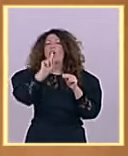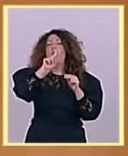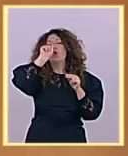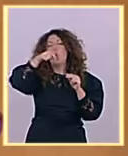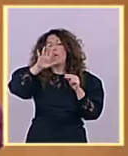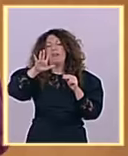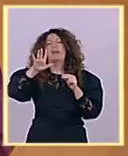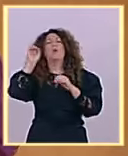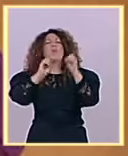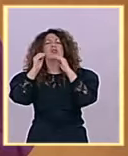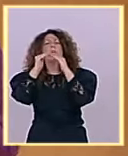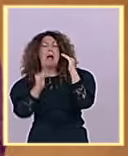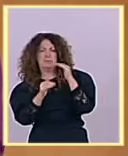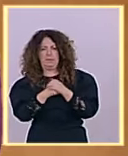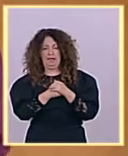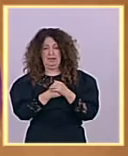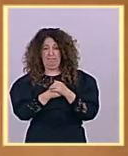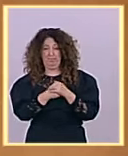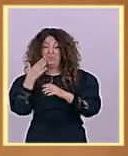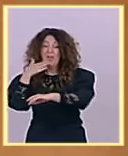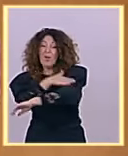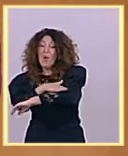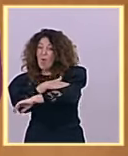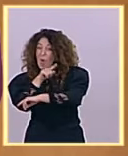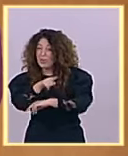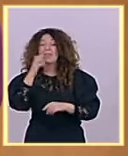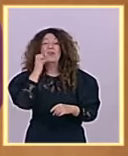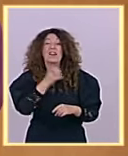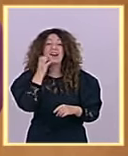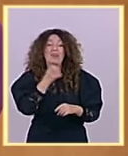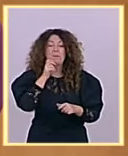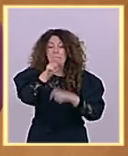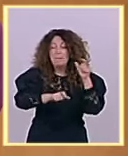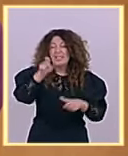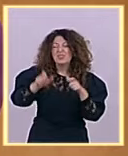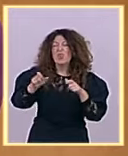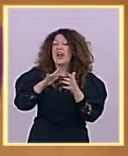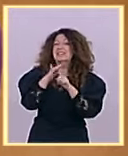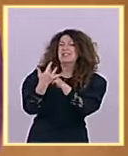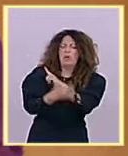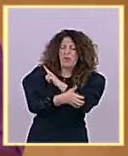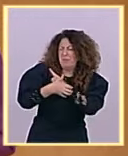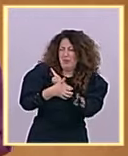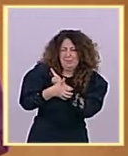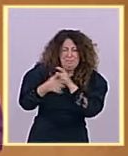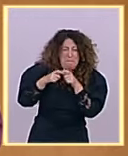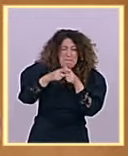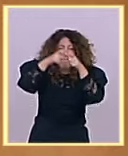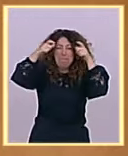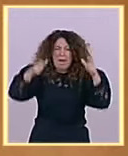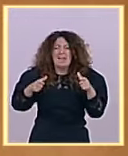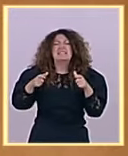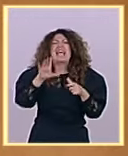Rajoy las personas en situación de pobreza aumentaron medio millón más de personas en esta situación